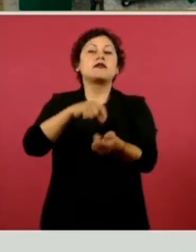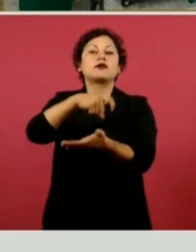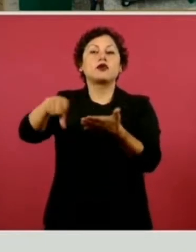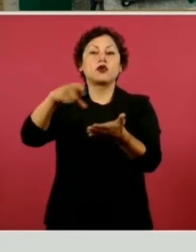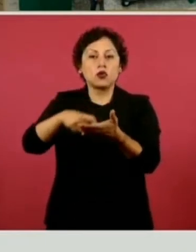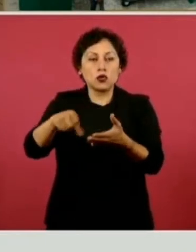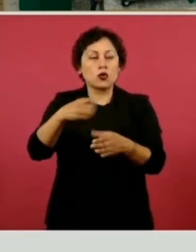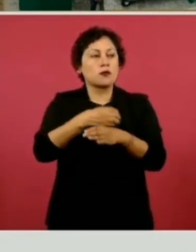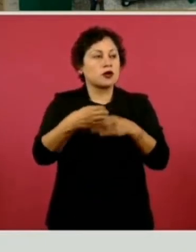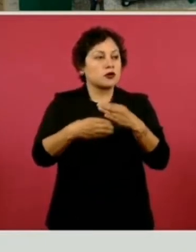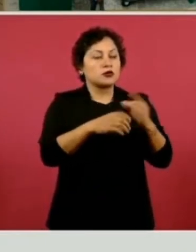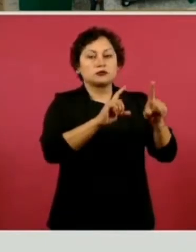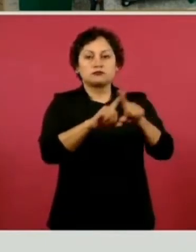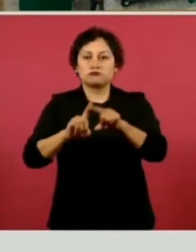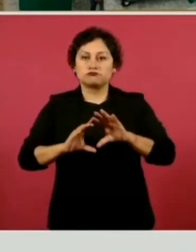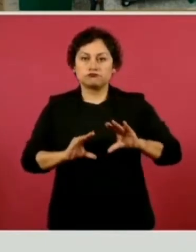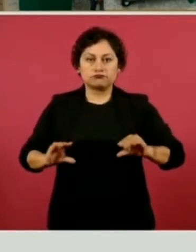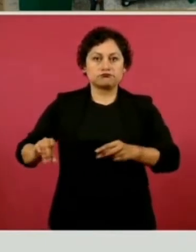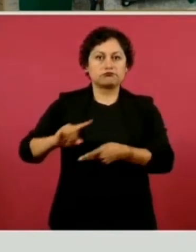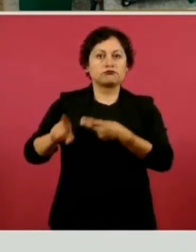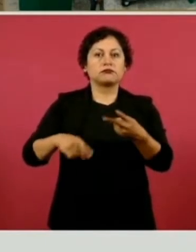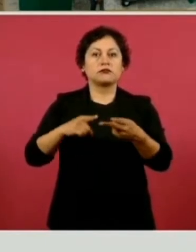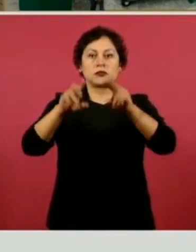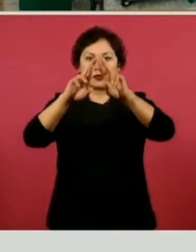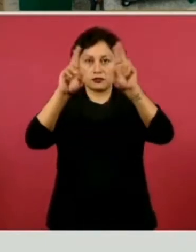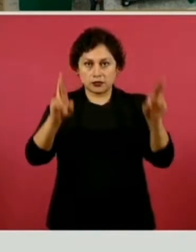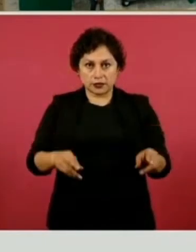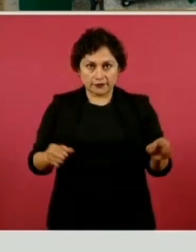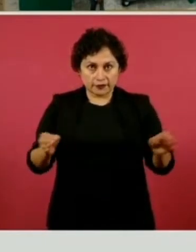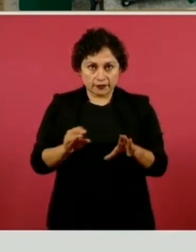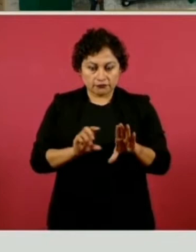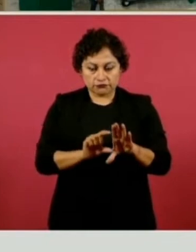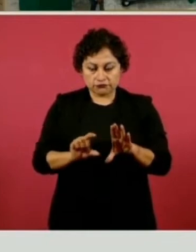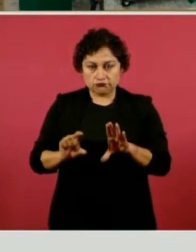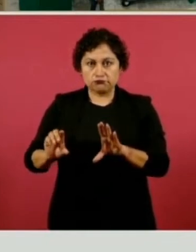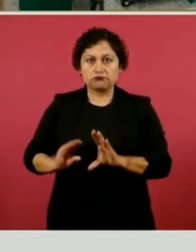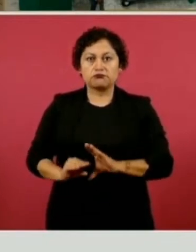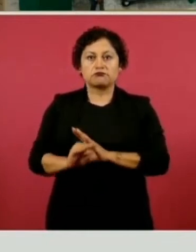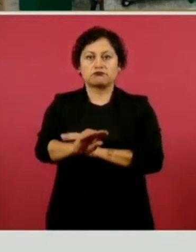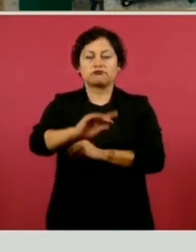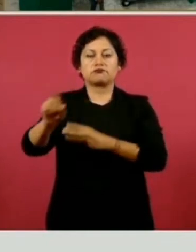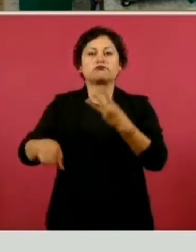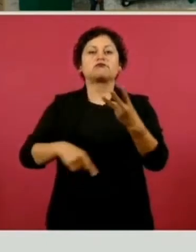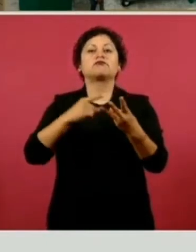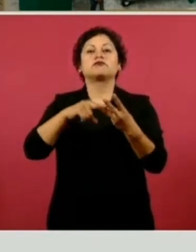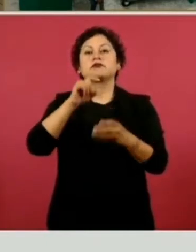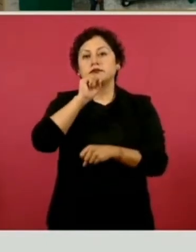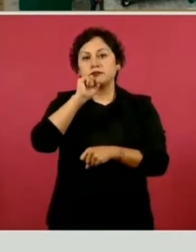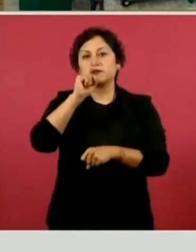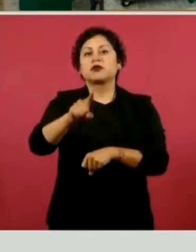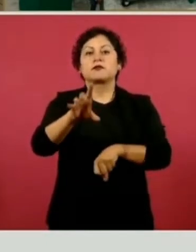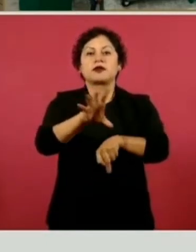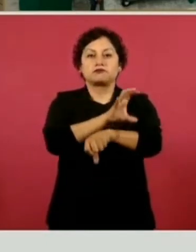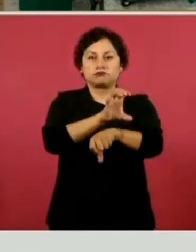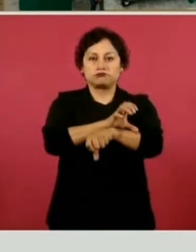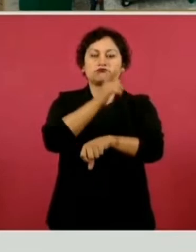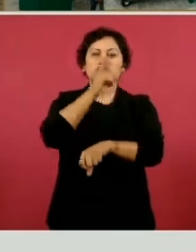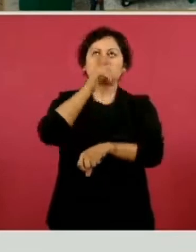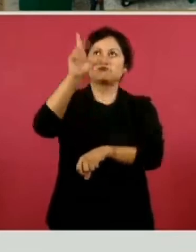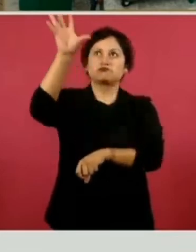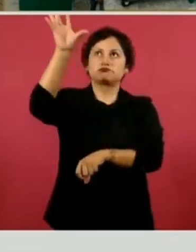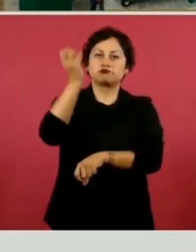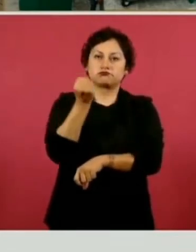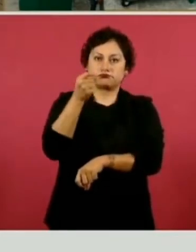de mobiliario y equipo de congelación, rehabilitación de casetas de resguardo de los paneles eléctricos. También